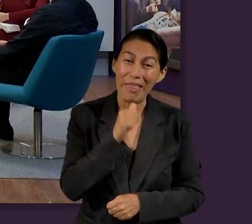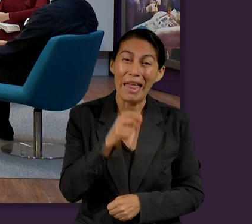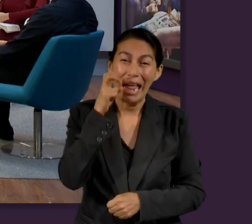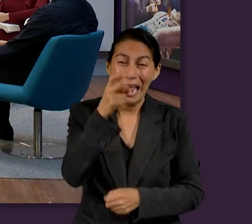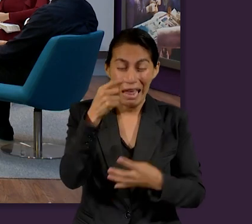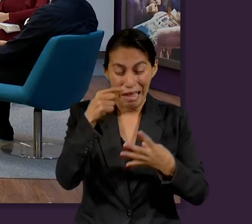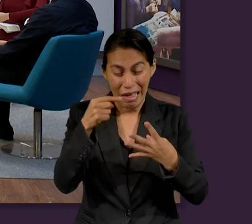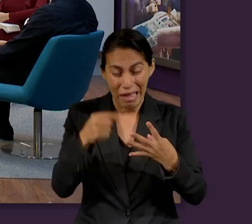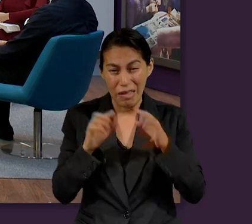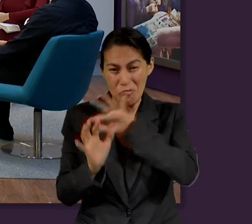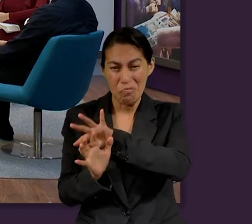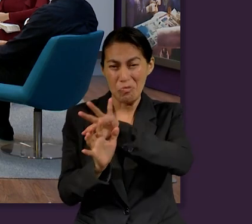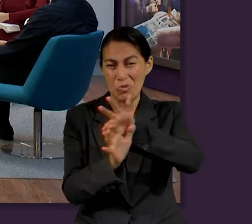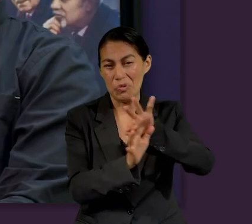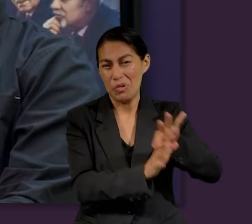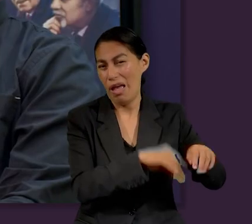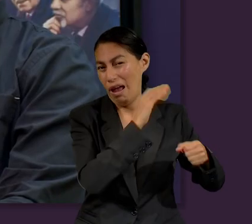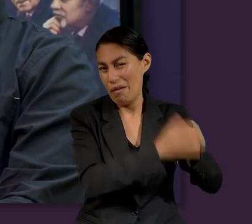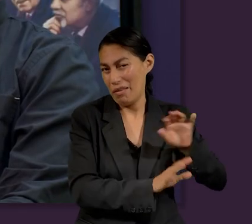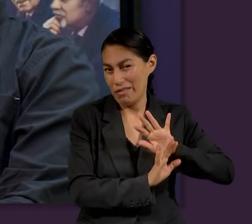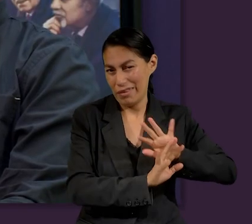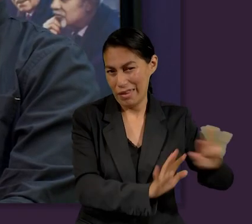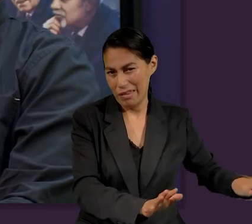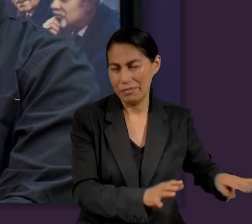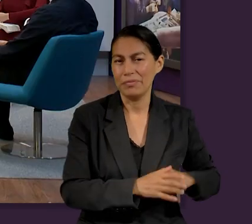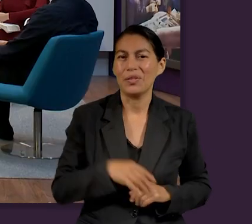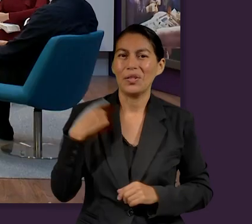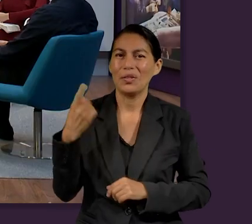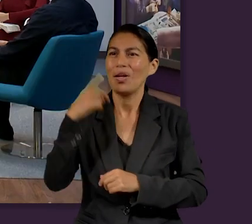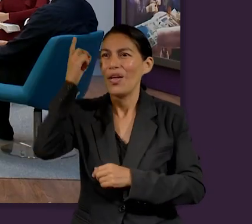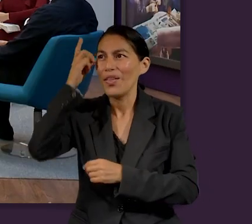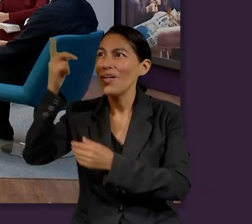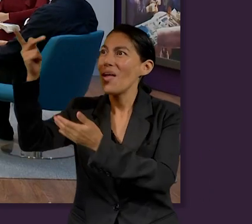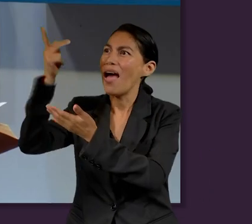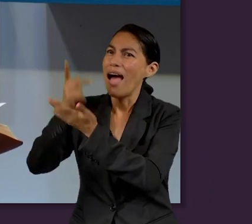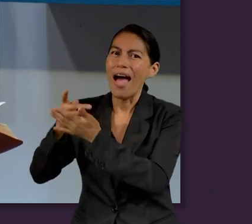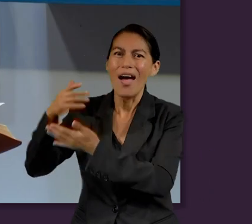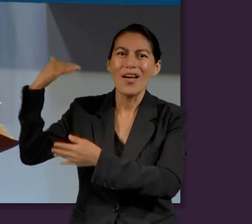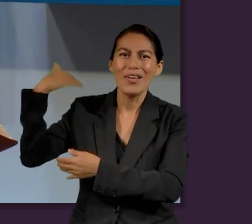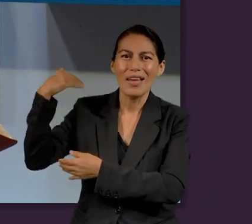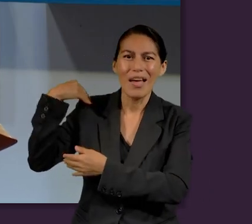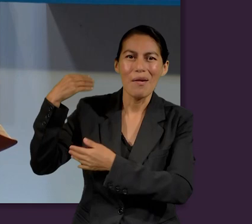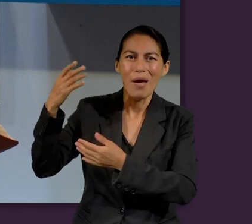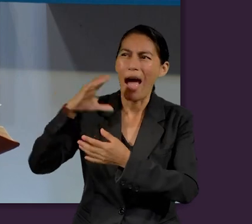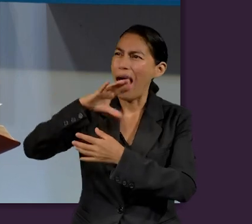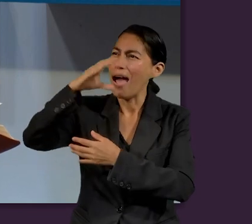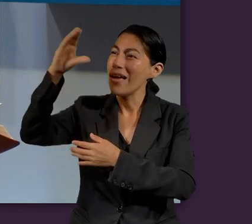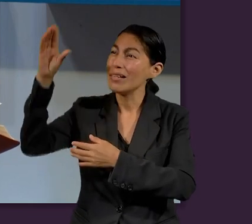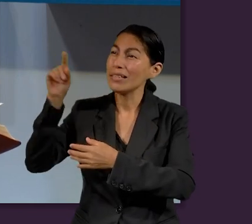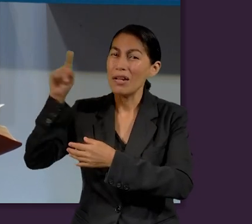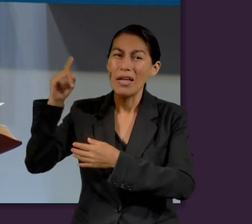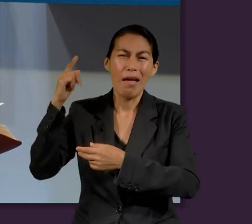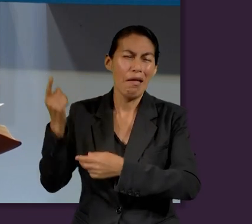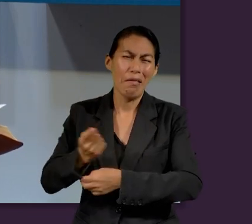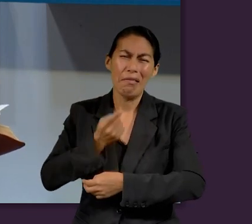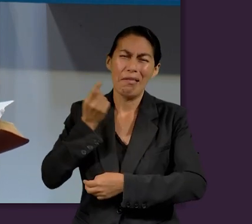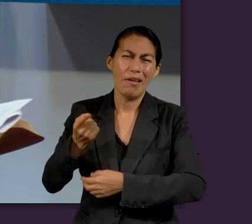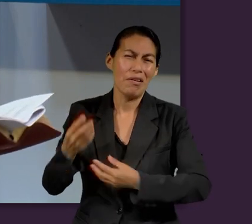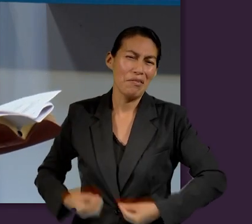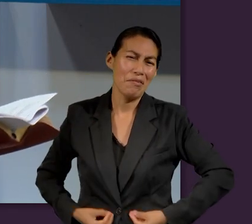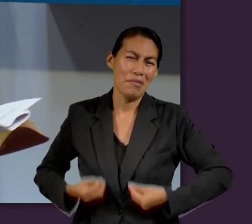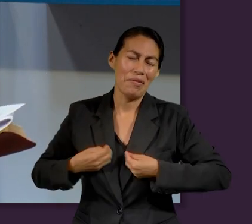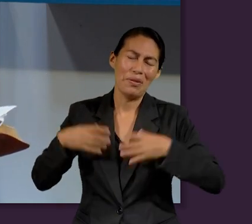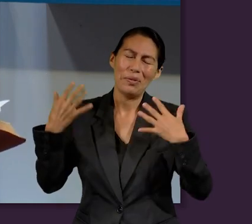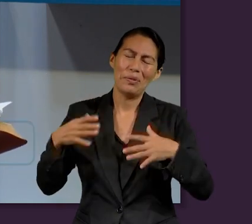pasaron y ahí viene nuestra recompensa final. Somos llamados a vivir eternamente con Cristo Jesús.